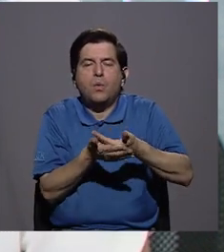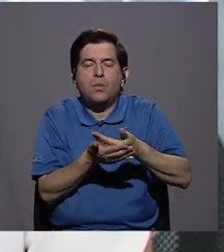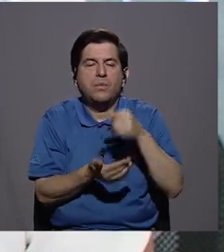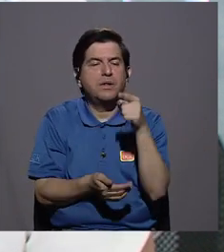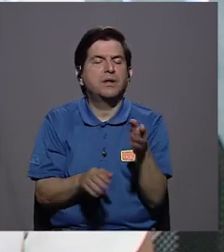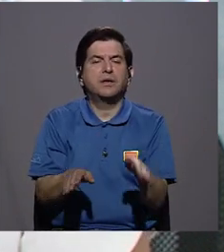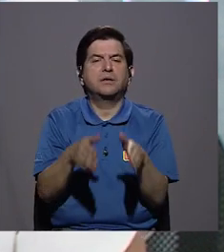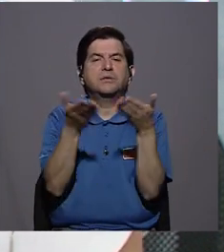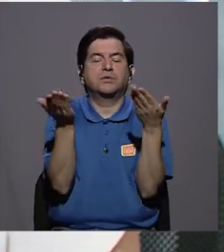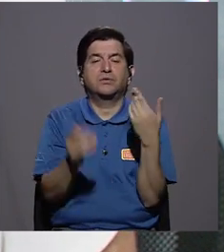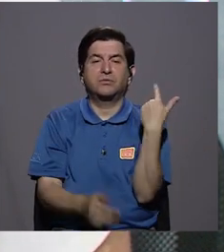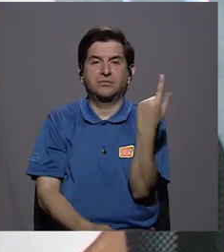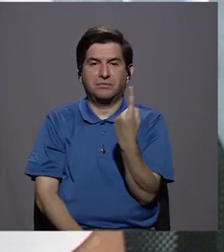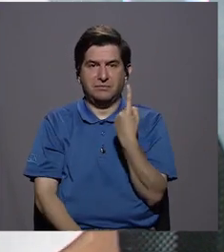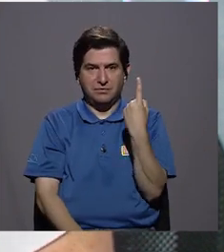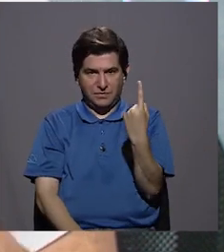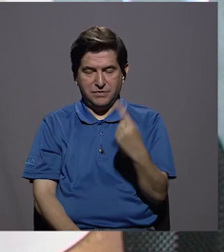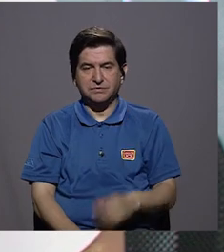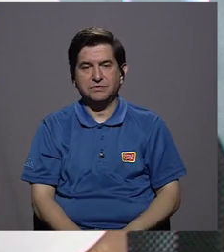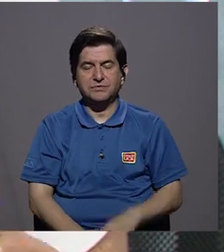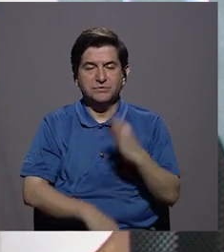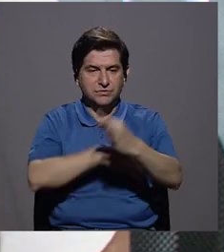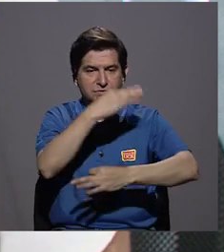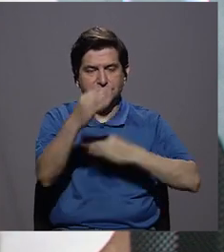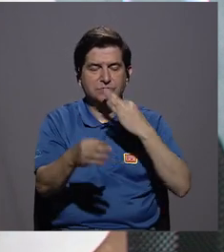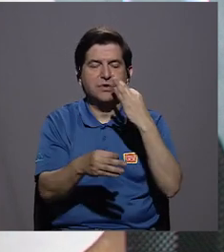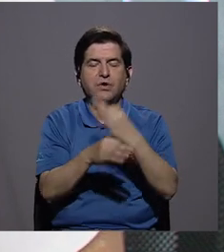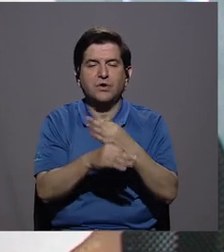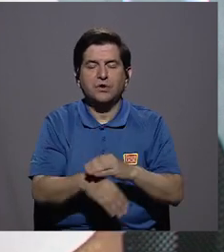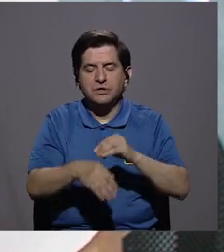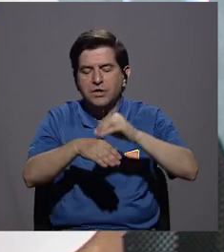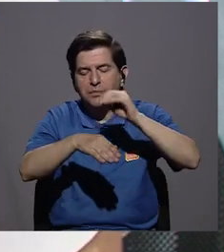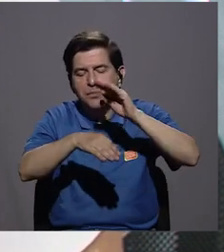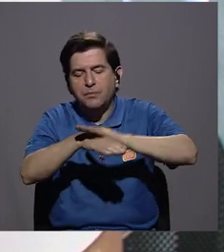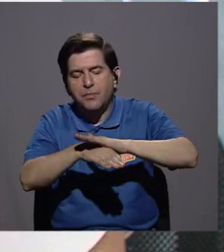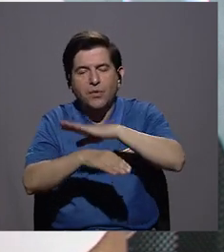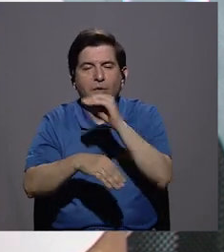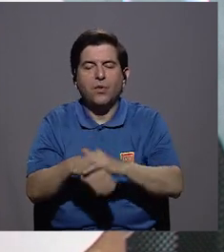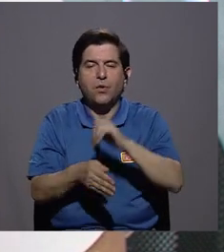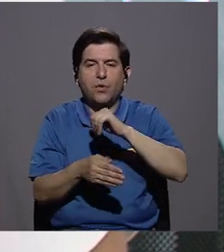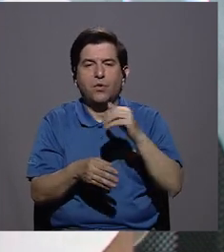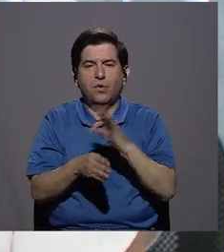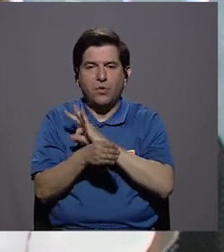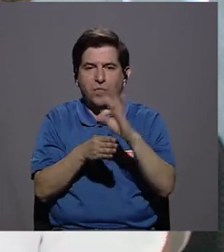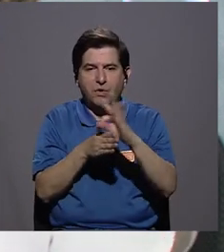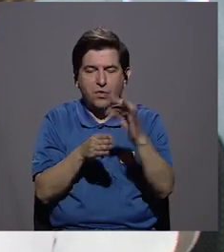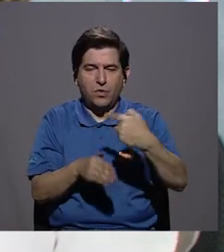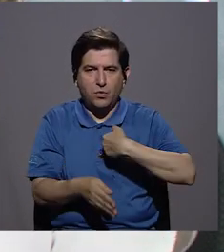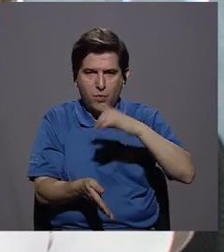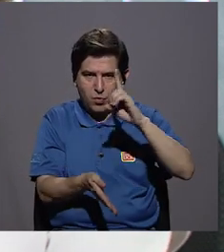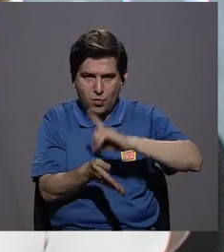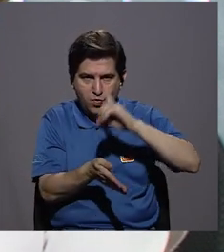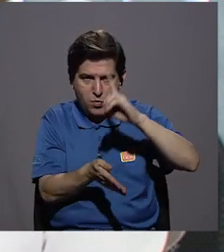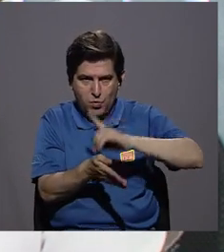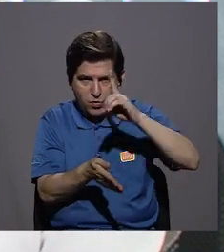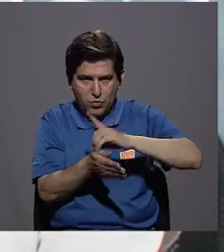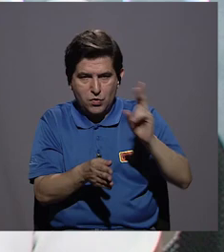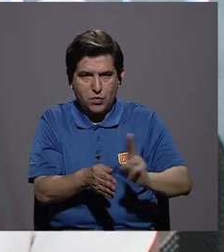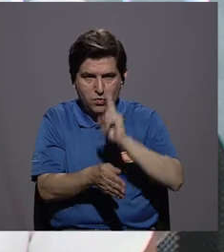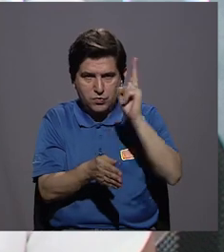proporciona nada más el tipo de apósito, el tipo de tratamiento que ya uno como médico va a